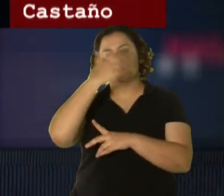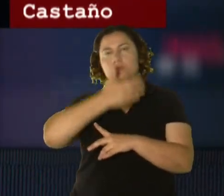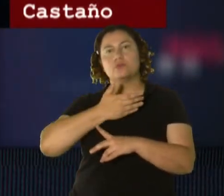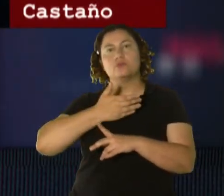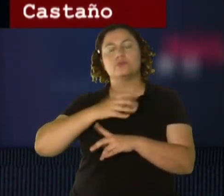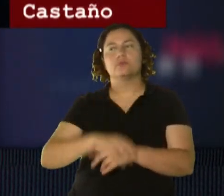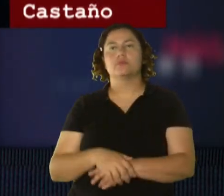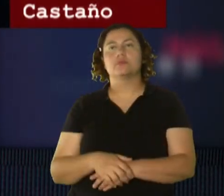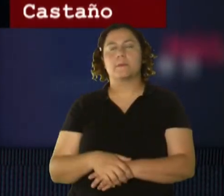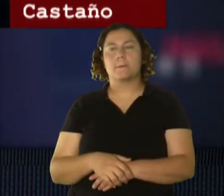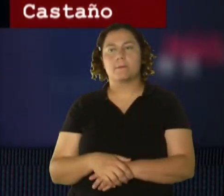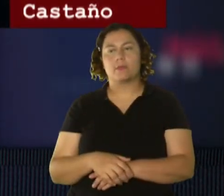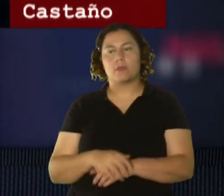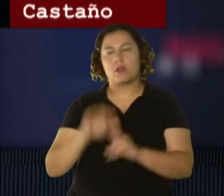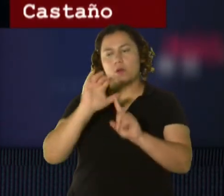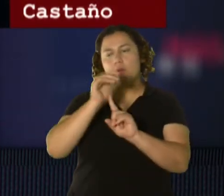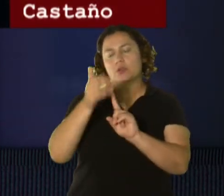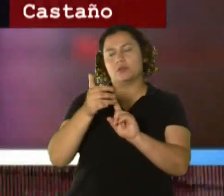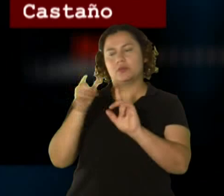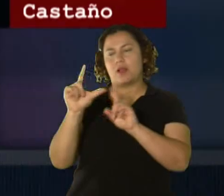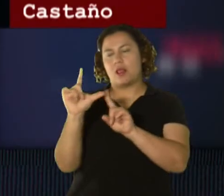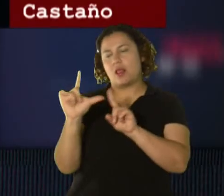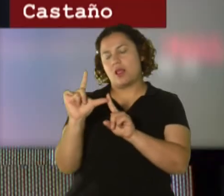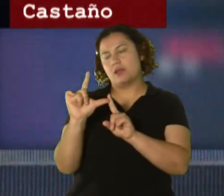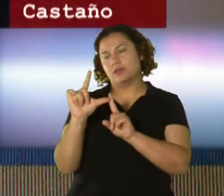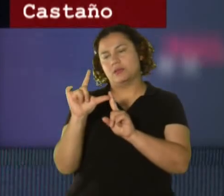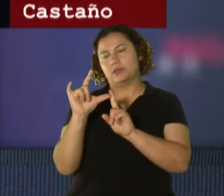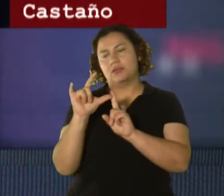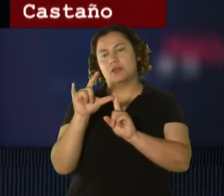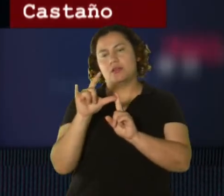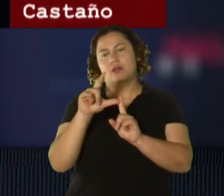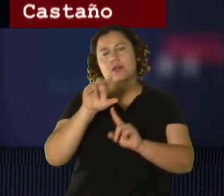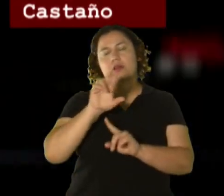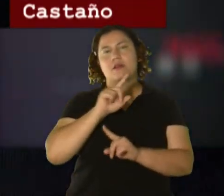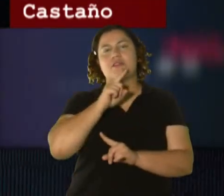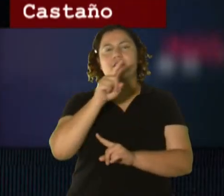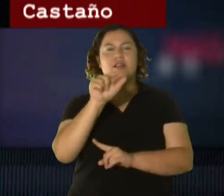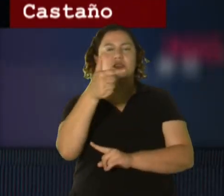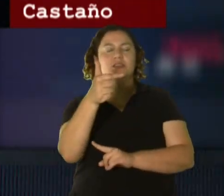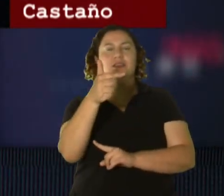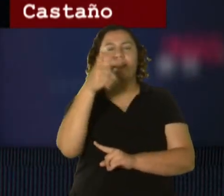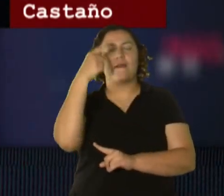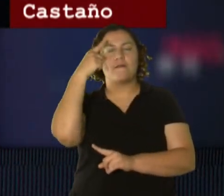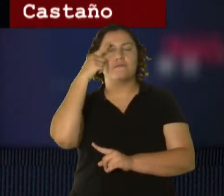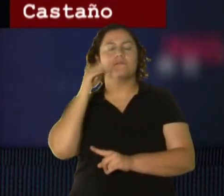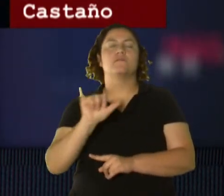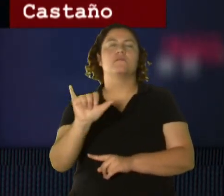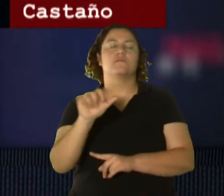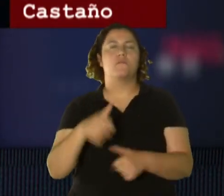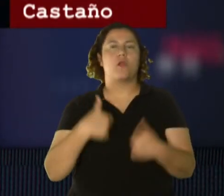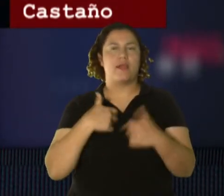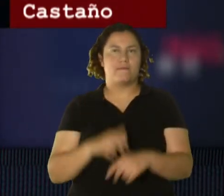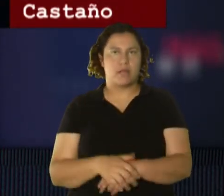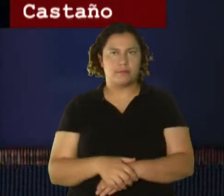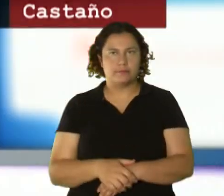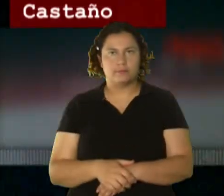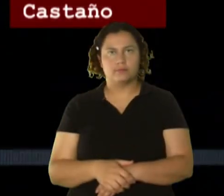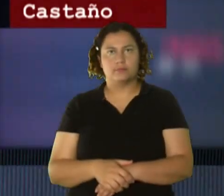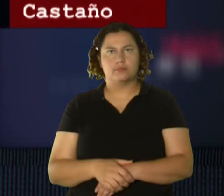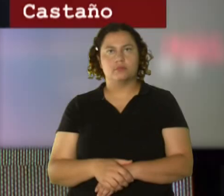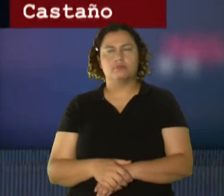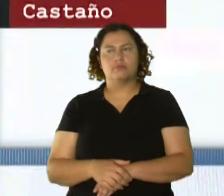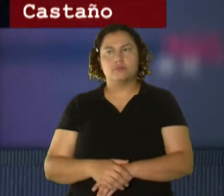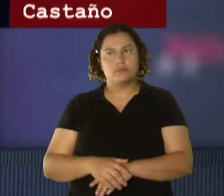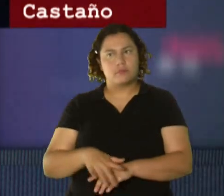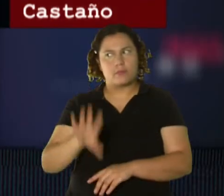indica, y con unas letras que indican también, Rear G for Life. Oiga, teniente, este